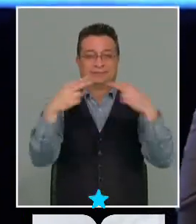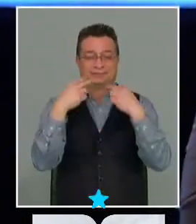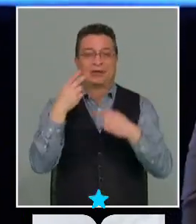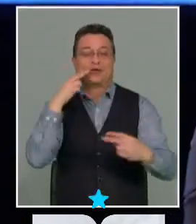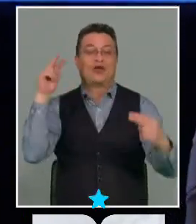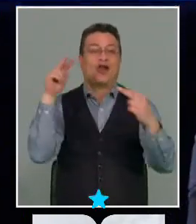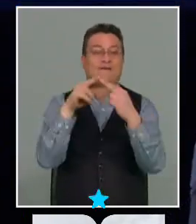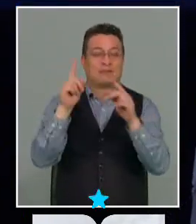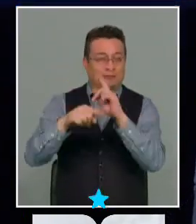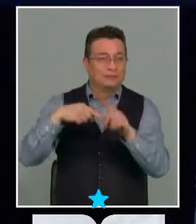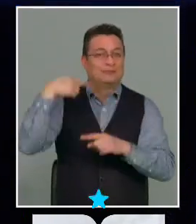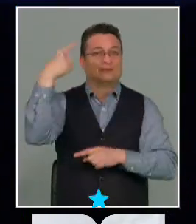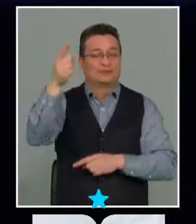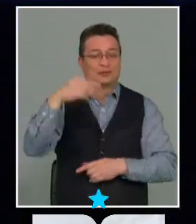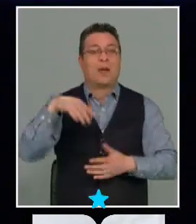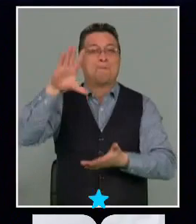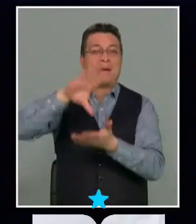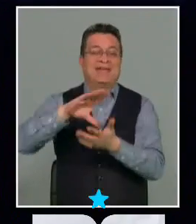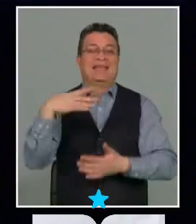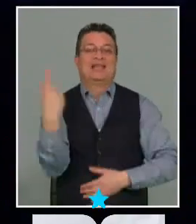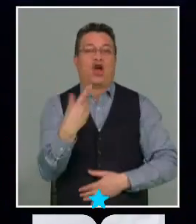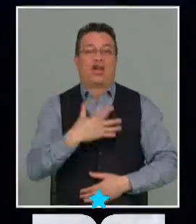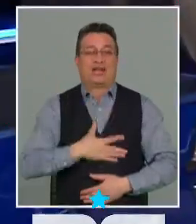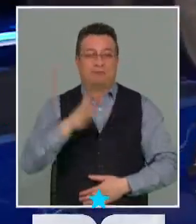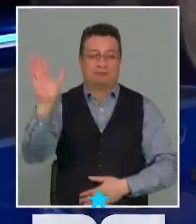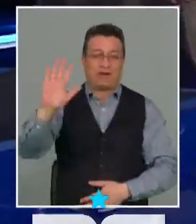en otra edición del País que Queremos chao nos vemos